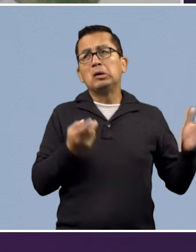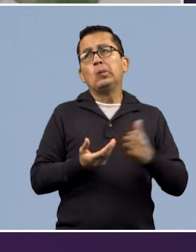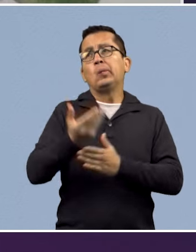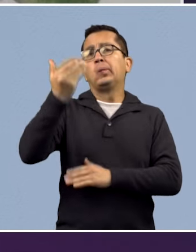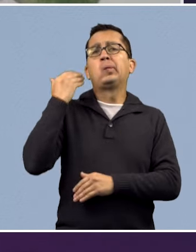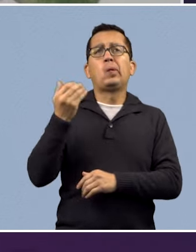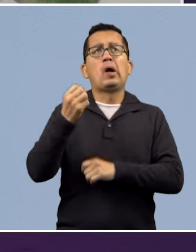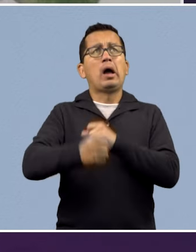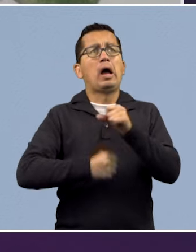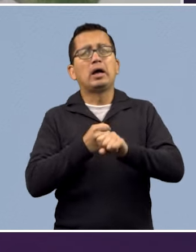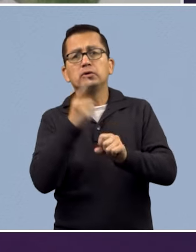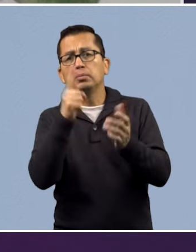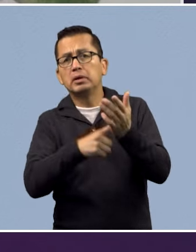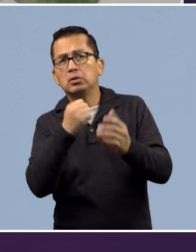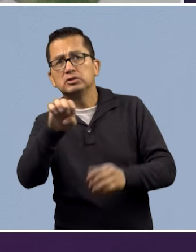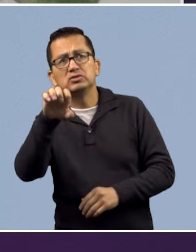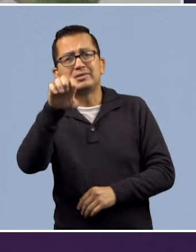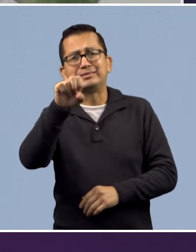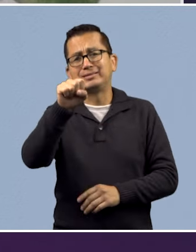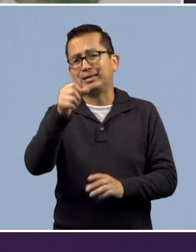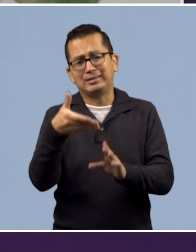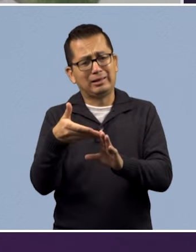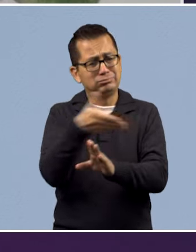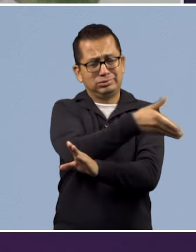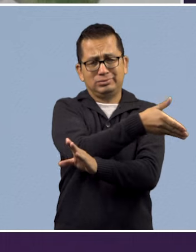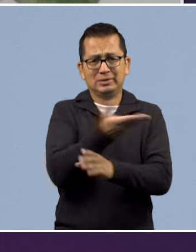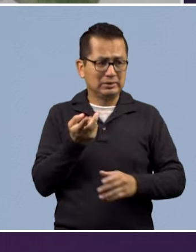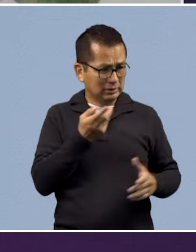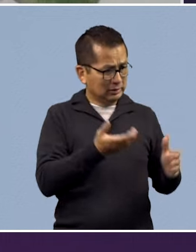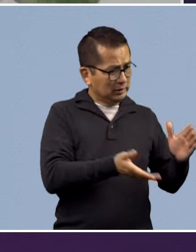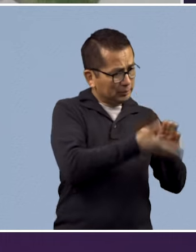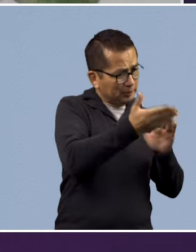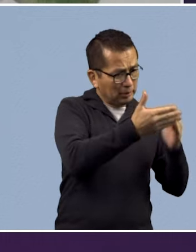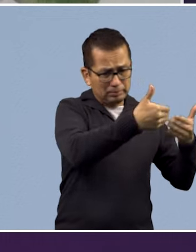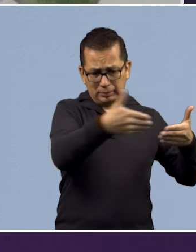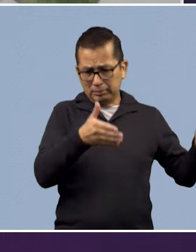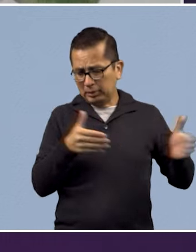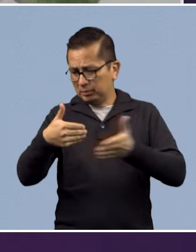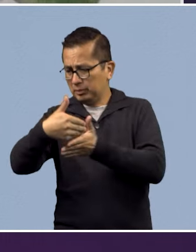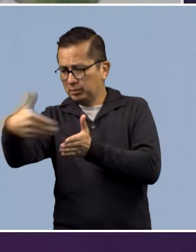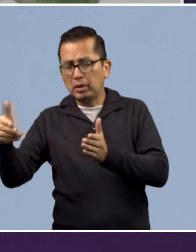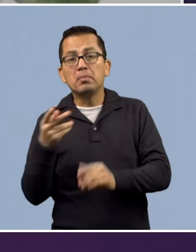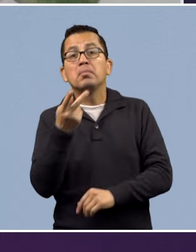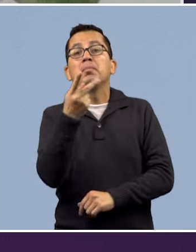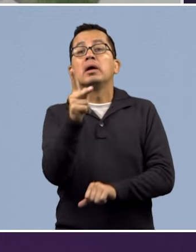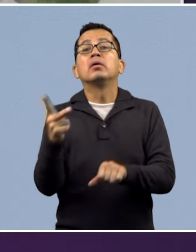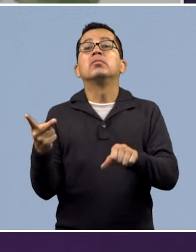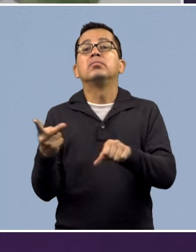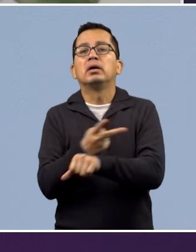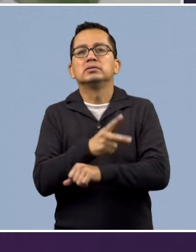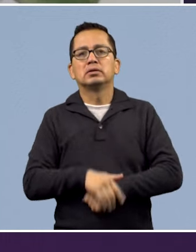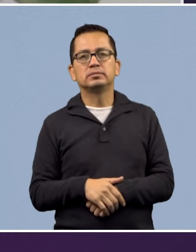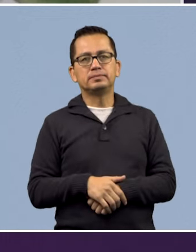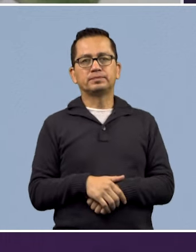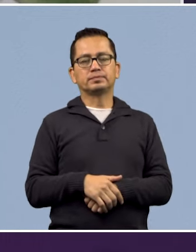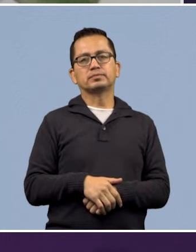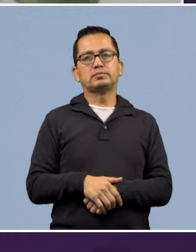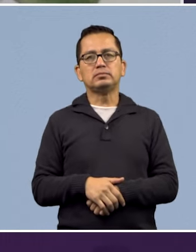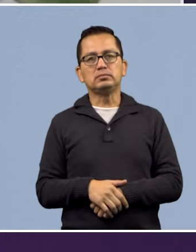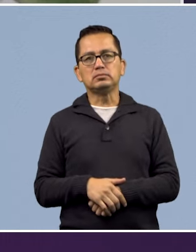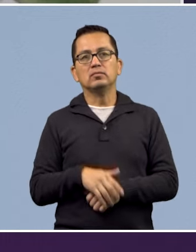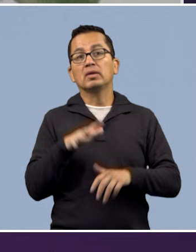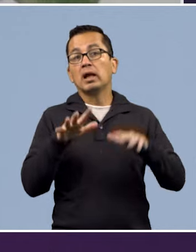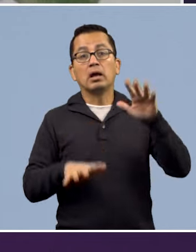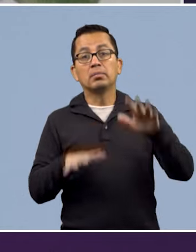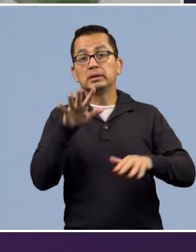los años 60 o inclusive anteriores a estos años. El problema es que también hay captaciones que